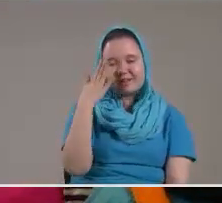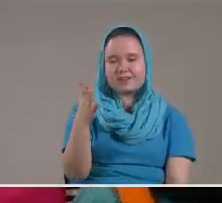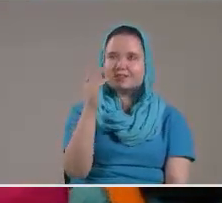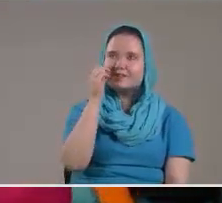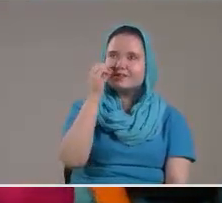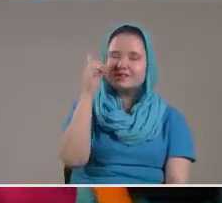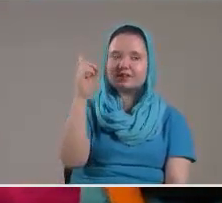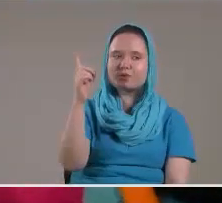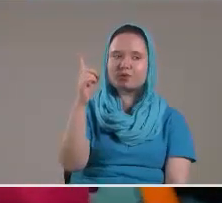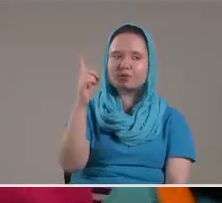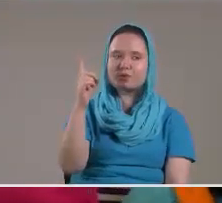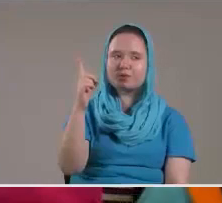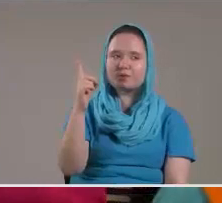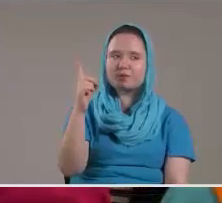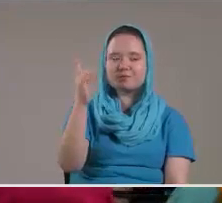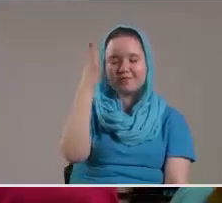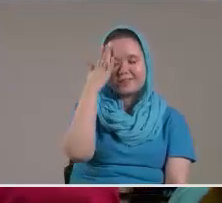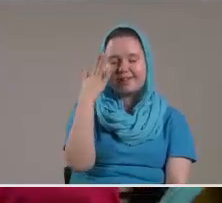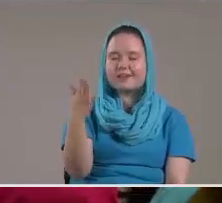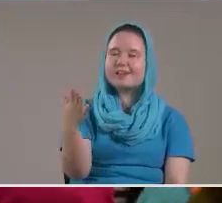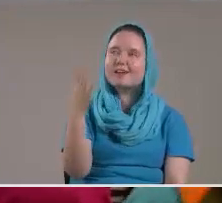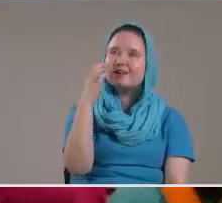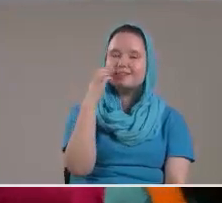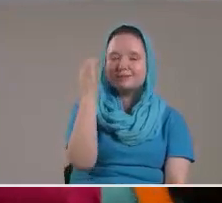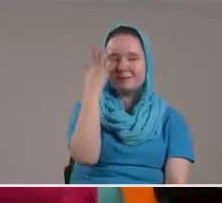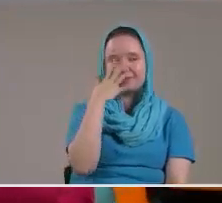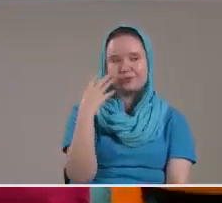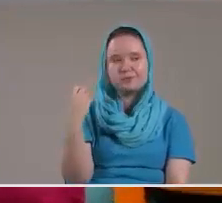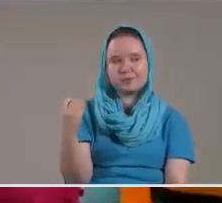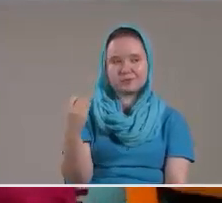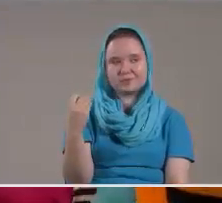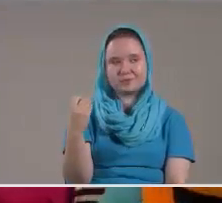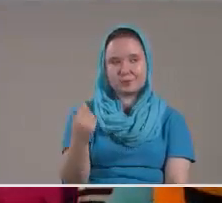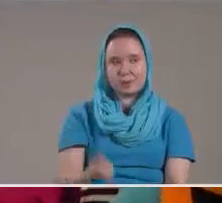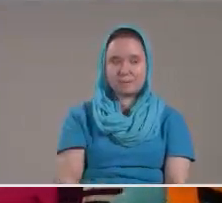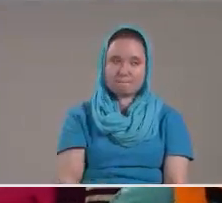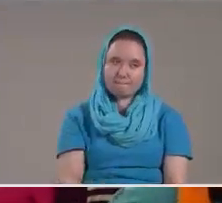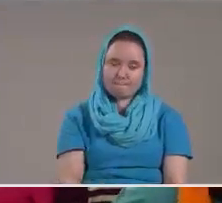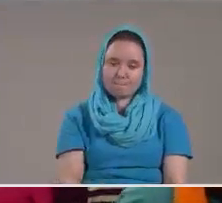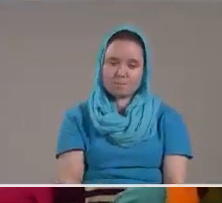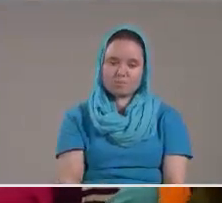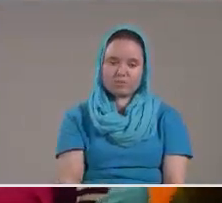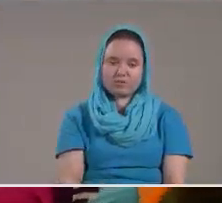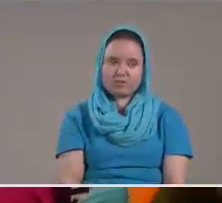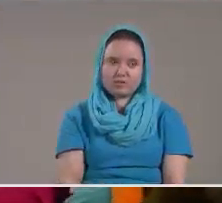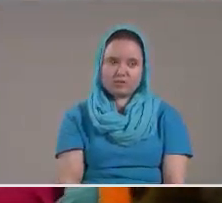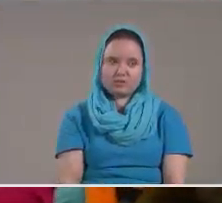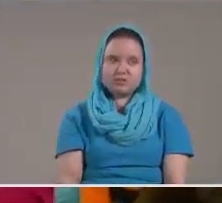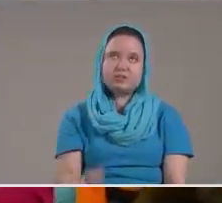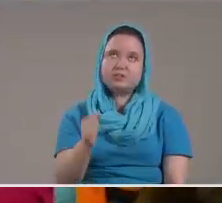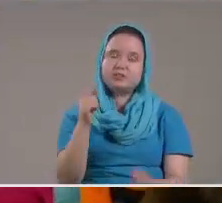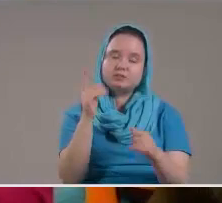Señor Dale gracias Mientras cantamos Este himno Llegamos el tiempo Para que el pastor Nos siga ayudando